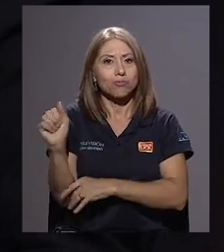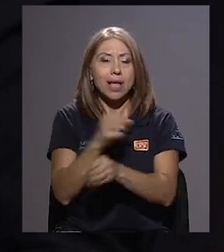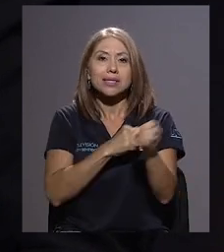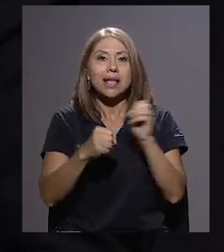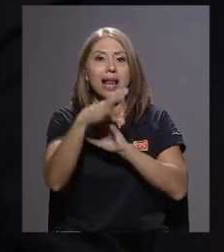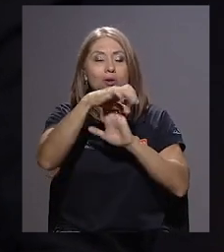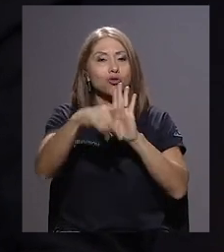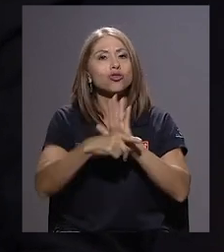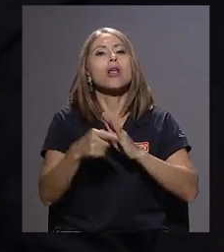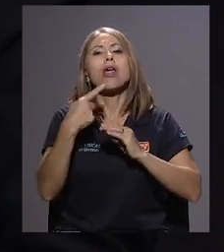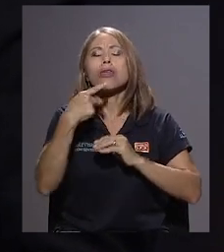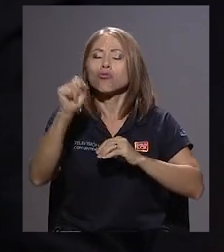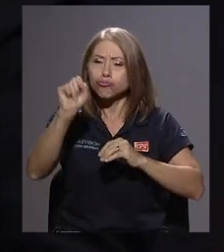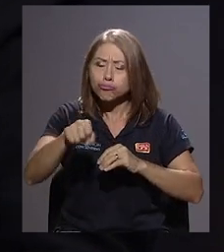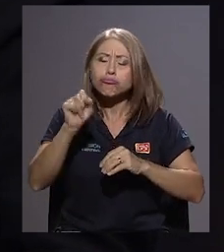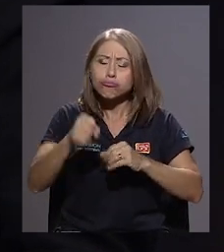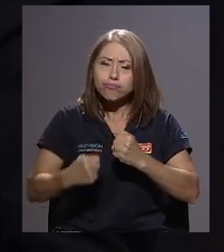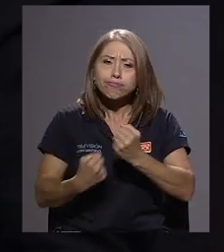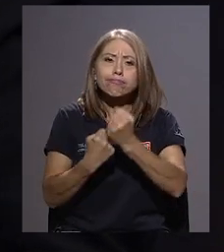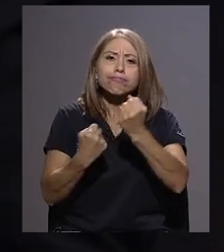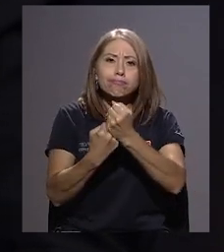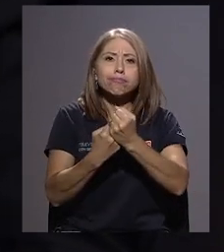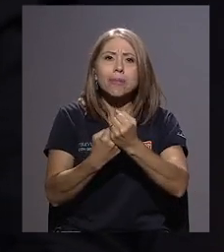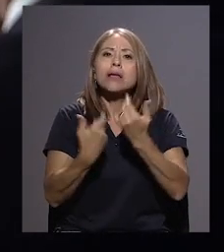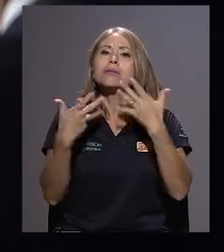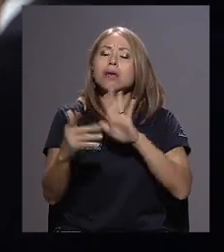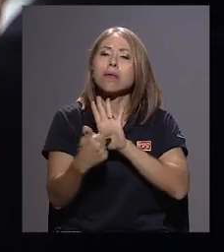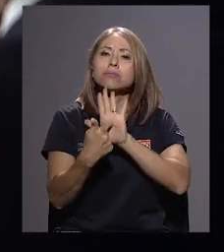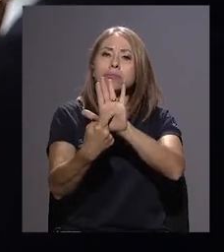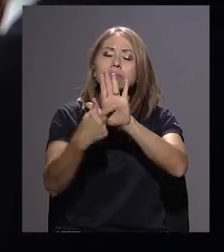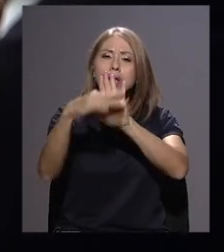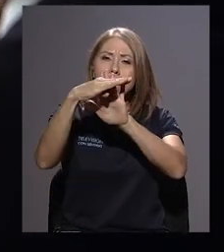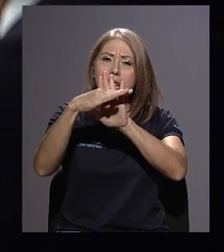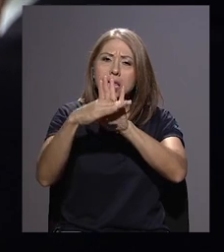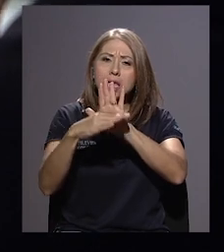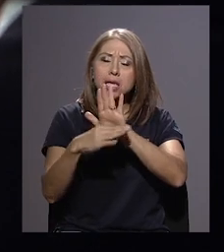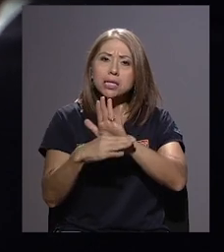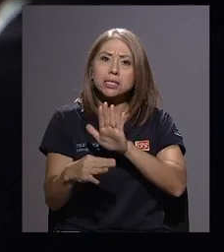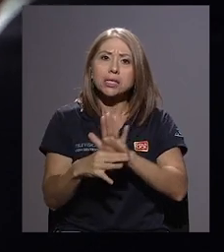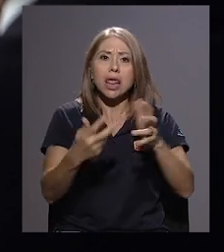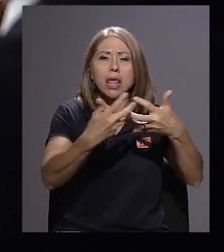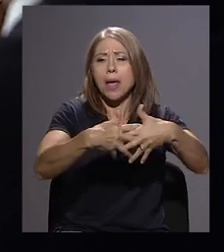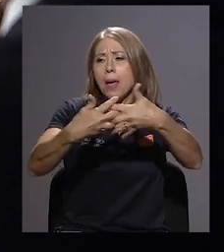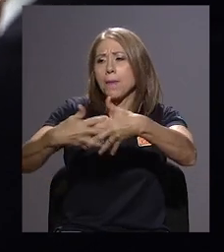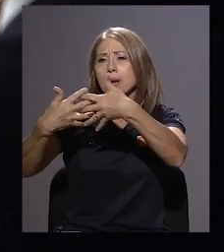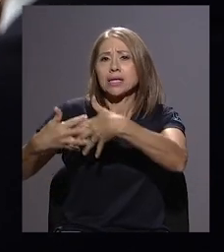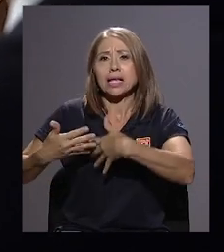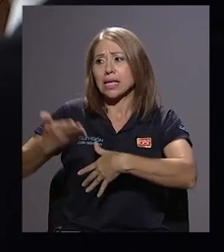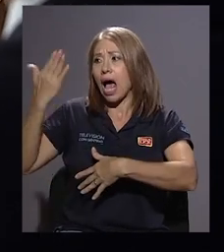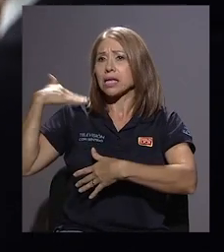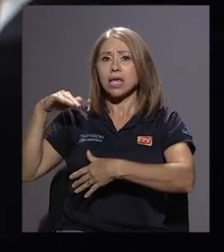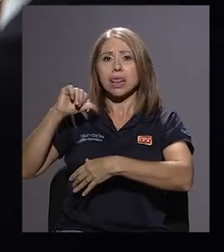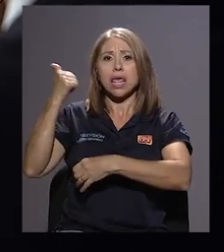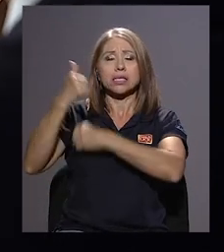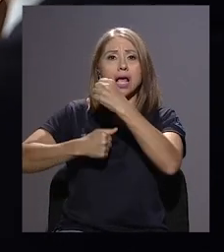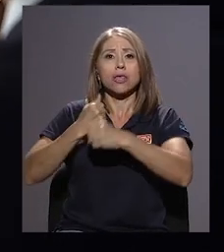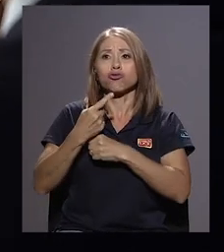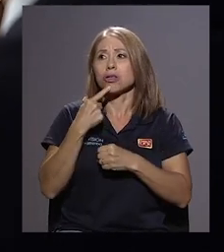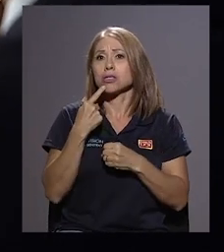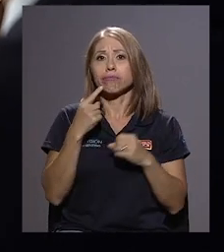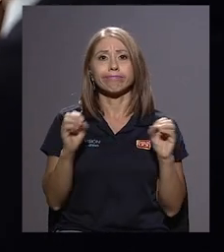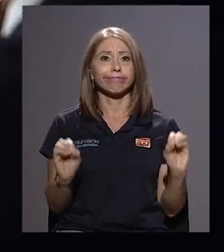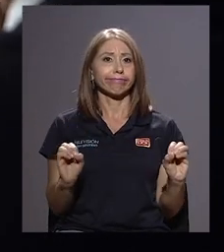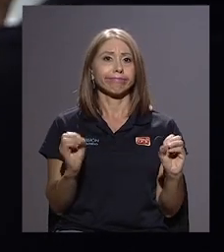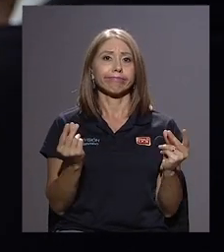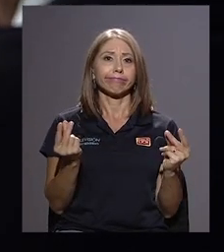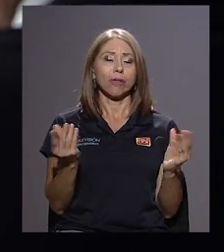recurso de amparo que la Sala Concentral declaró con lugar hace escaso un mes, diera la lista de los grandes contribuyentes que vienen diciendo desde hace 10 años que no